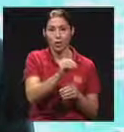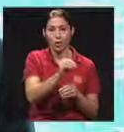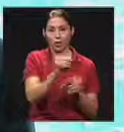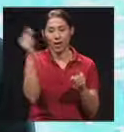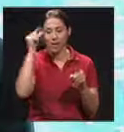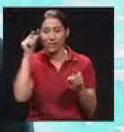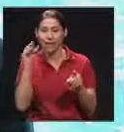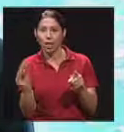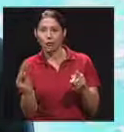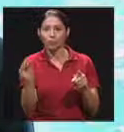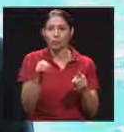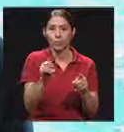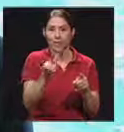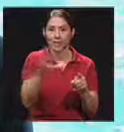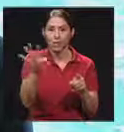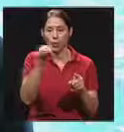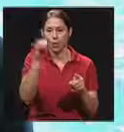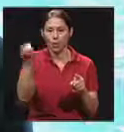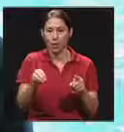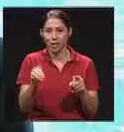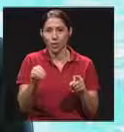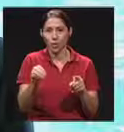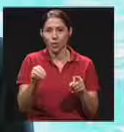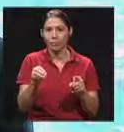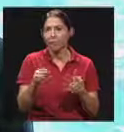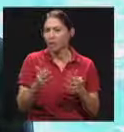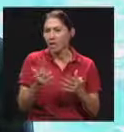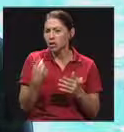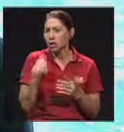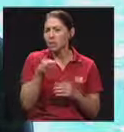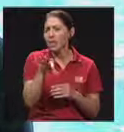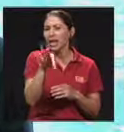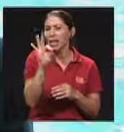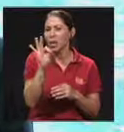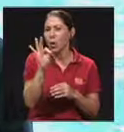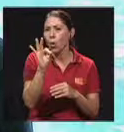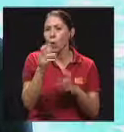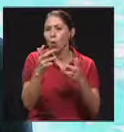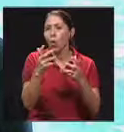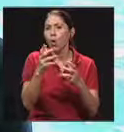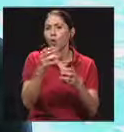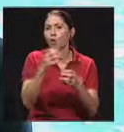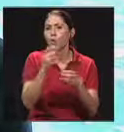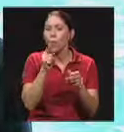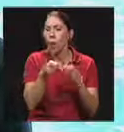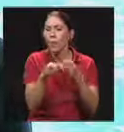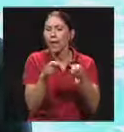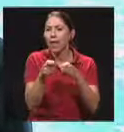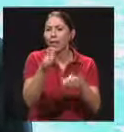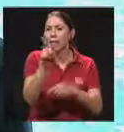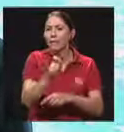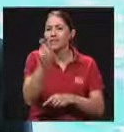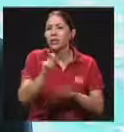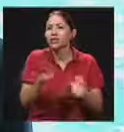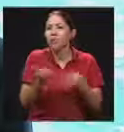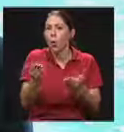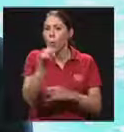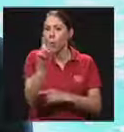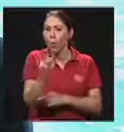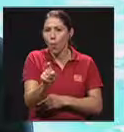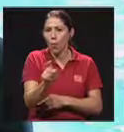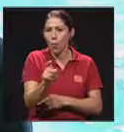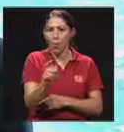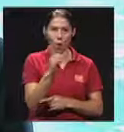ventaja muy grande para el trabajador. Ahora, ¿cómo elijo yo operadora de pensiones? Y eso aplica tanto para los voluntarios como para las obligatorias.